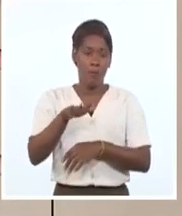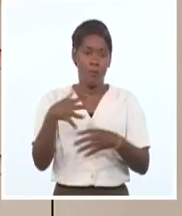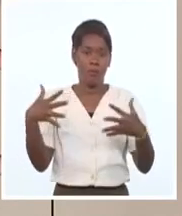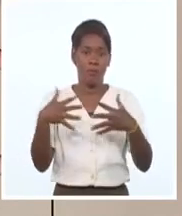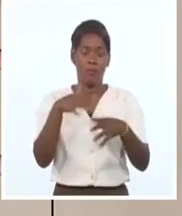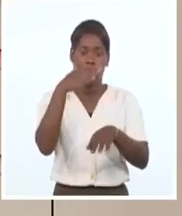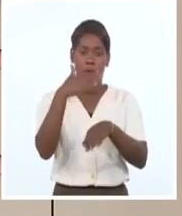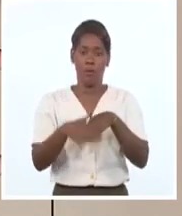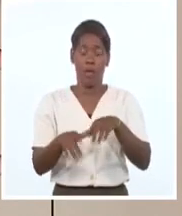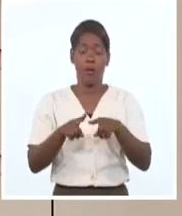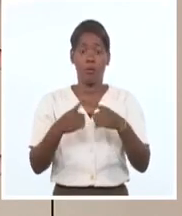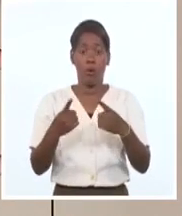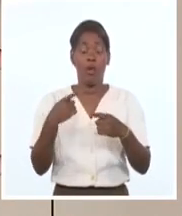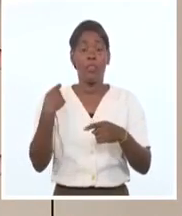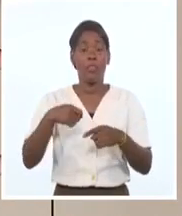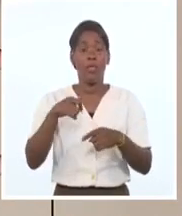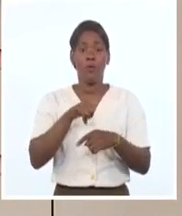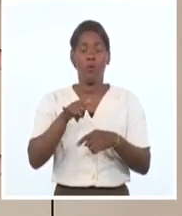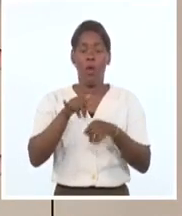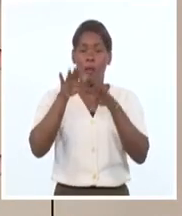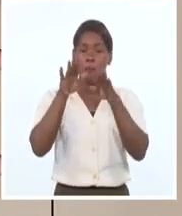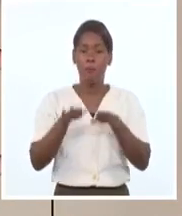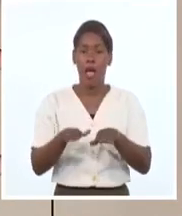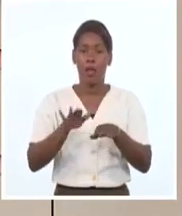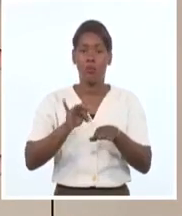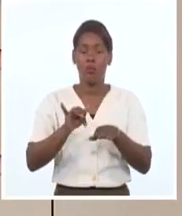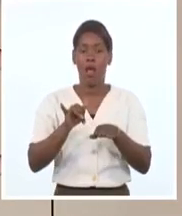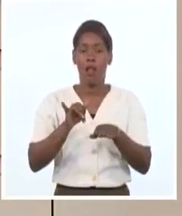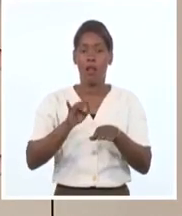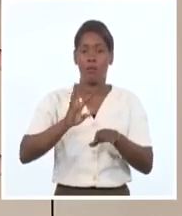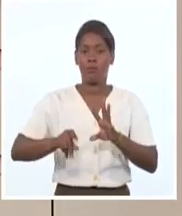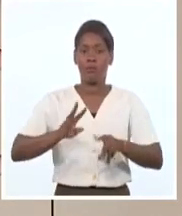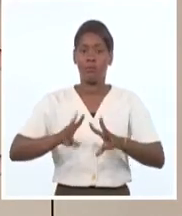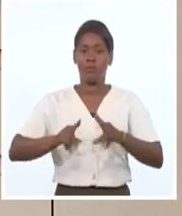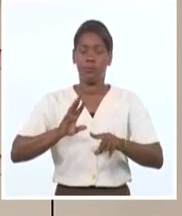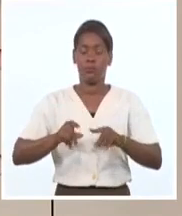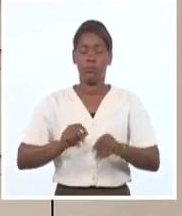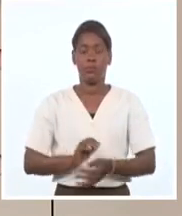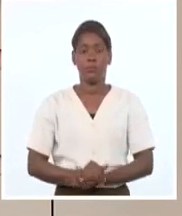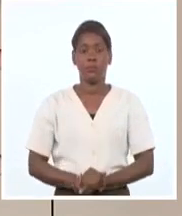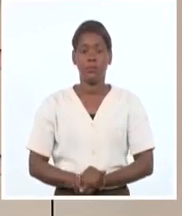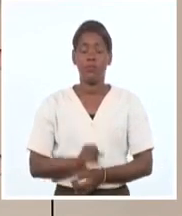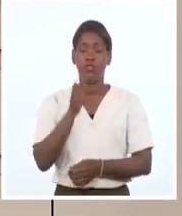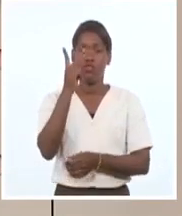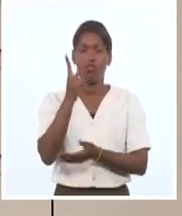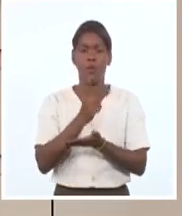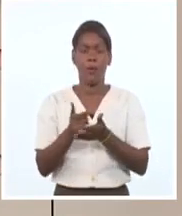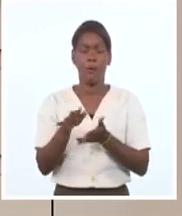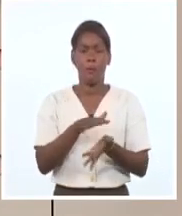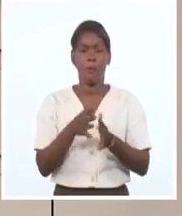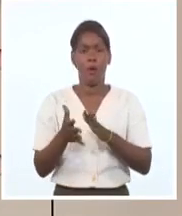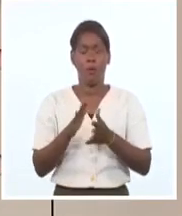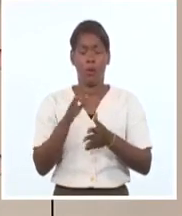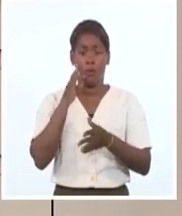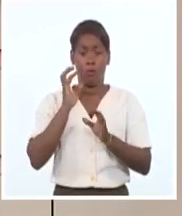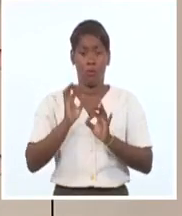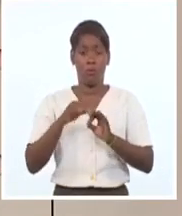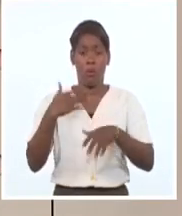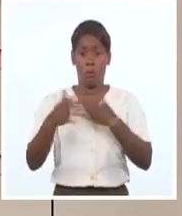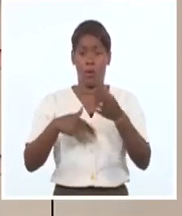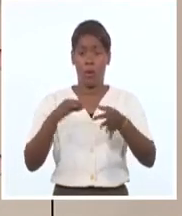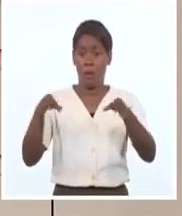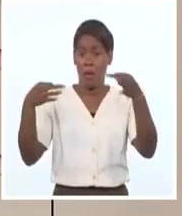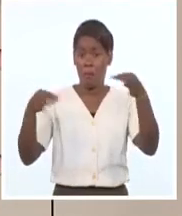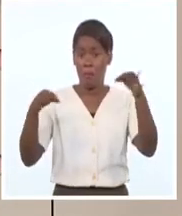fuga del dinero a los paraísos fiscales. Dos semanas han pasado desde este nuevo escándalo. En la región, algunas investigaciones